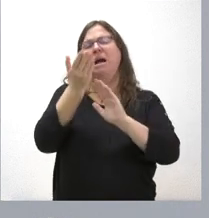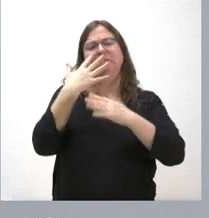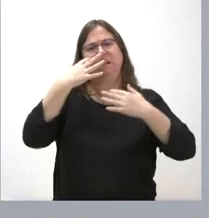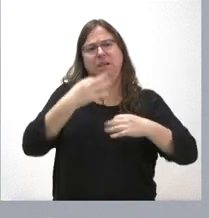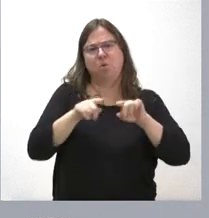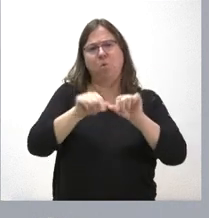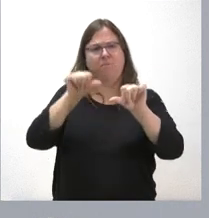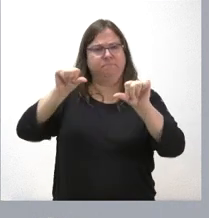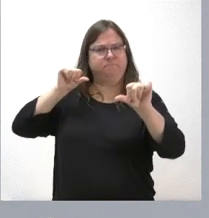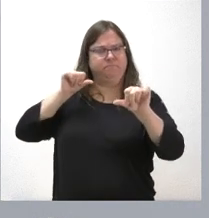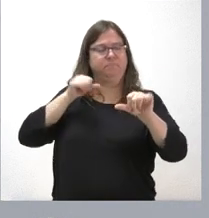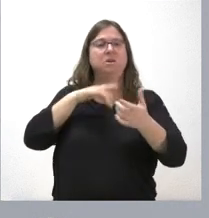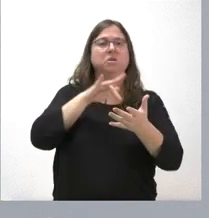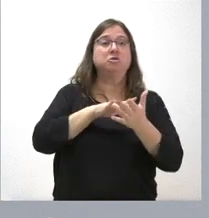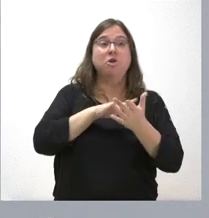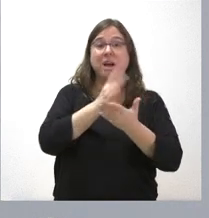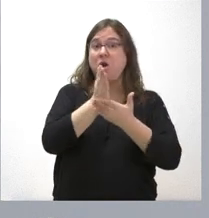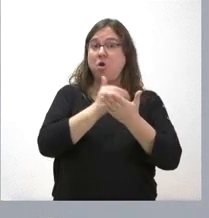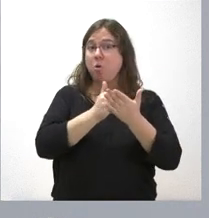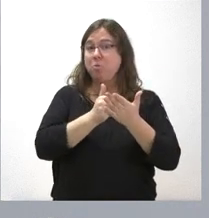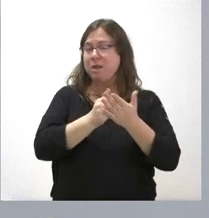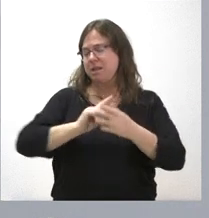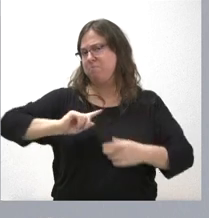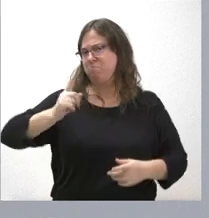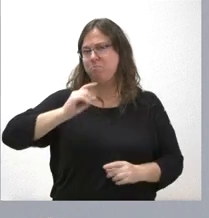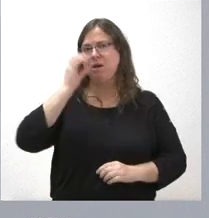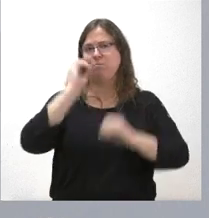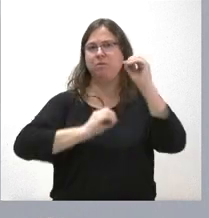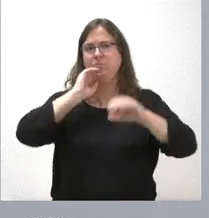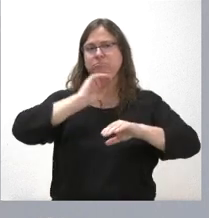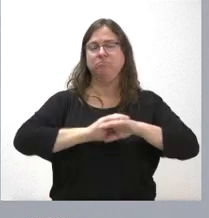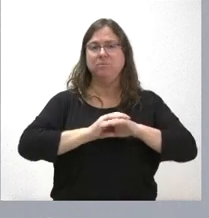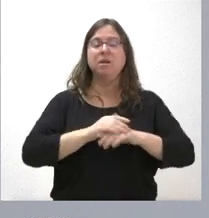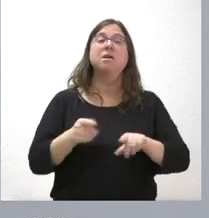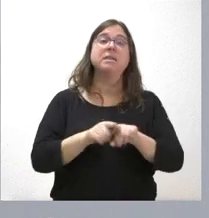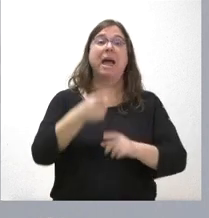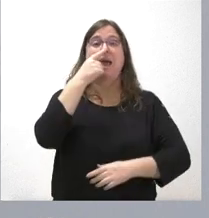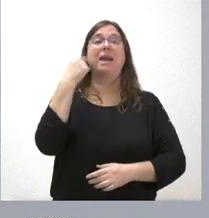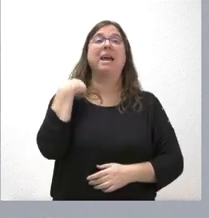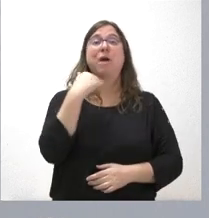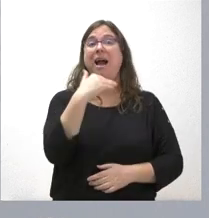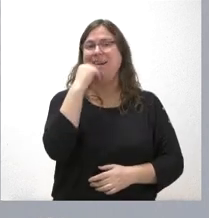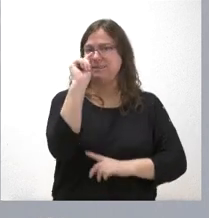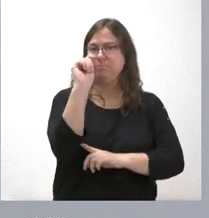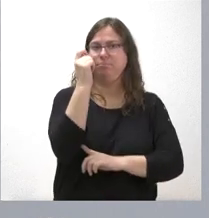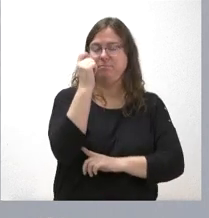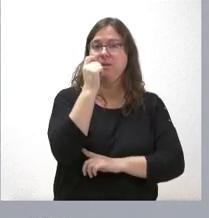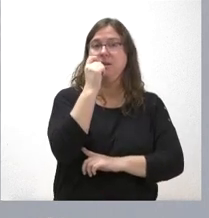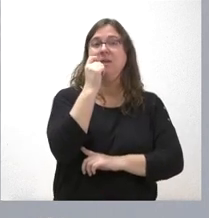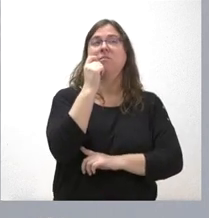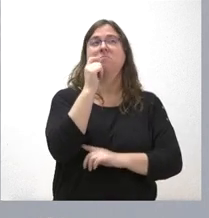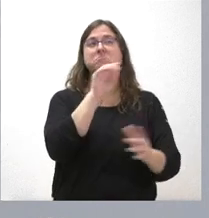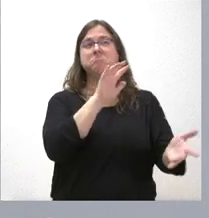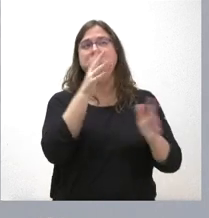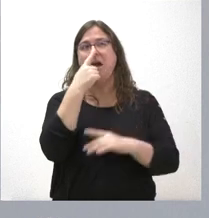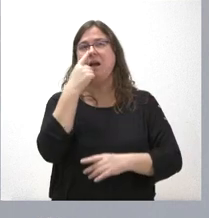y estaremos nuevamente entre las comunidades autónomas de mayor porcentaje de ejecución ya lo llevábamos el año pasado casi se consiguió y lo llevábamos en torno